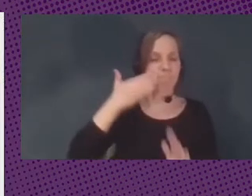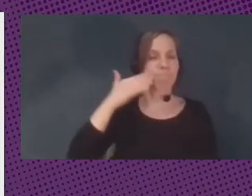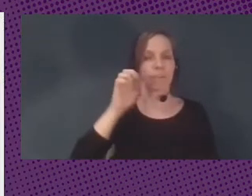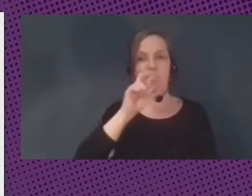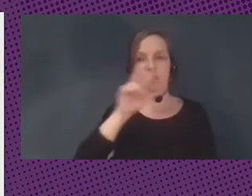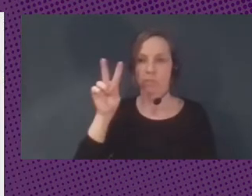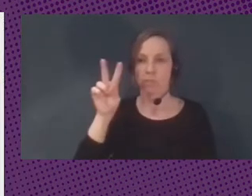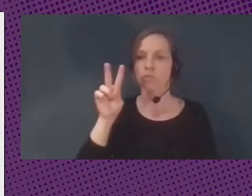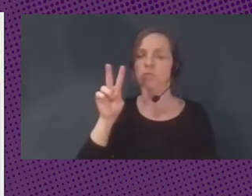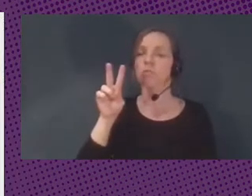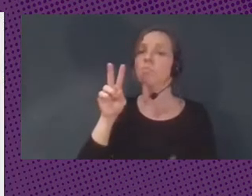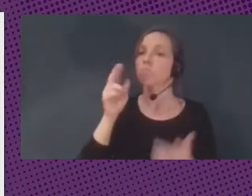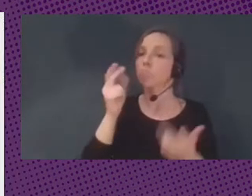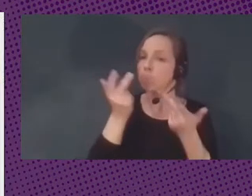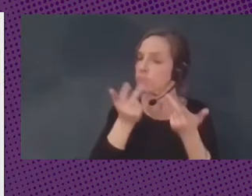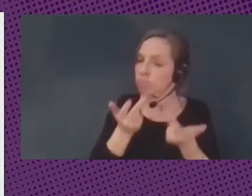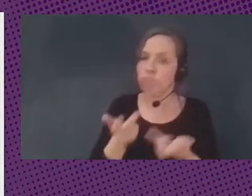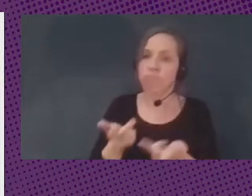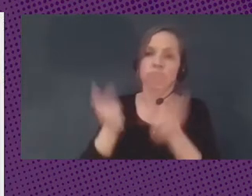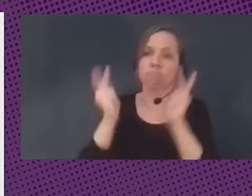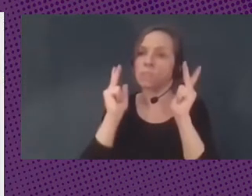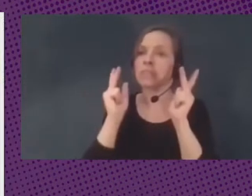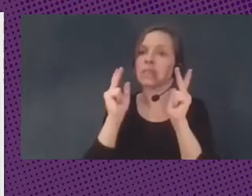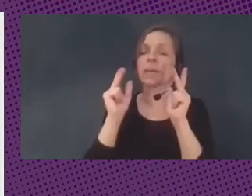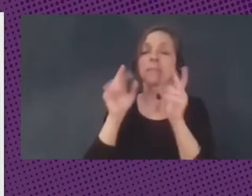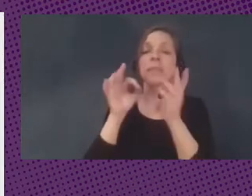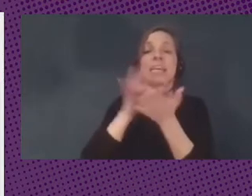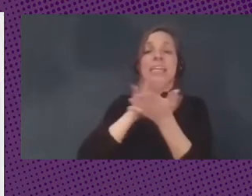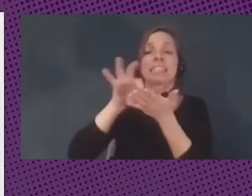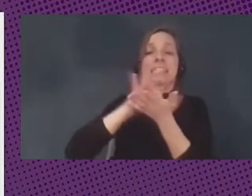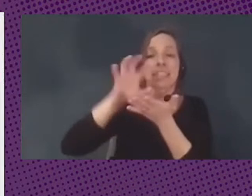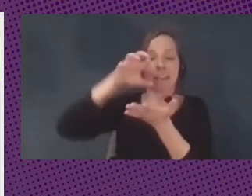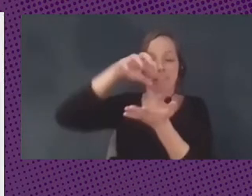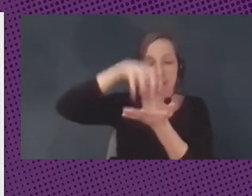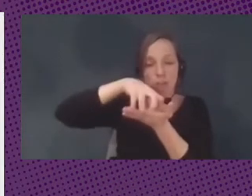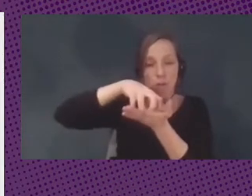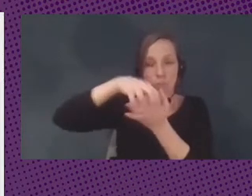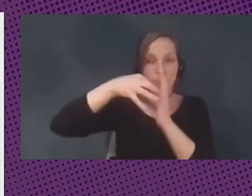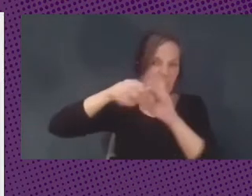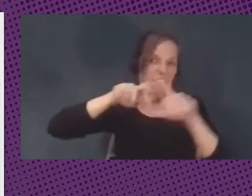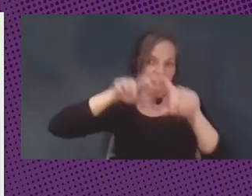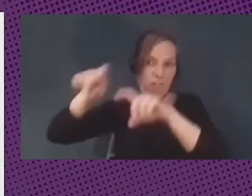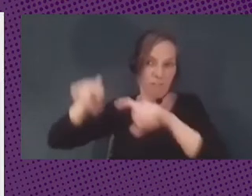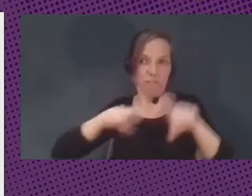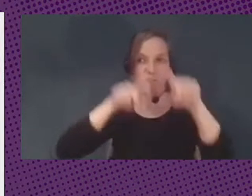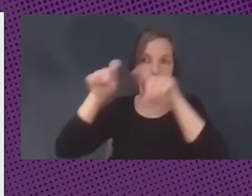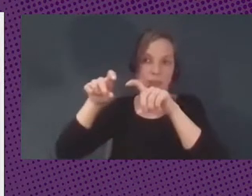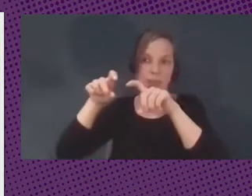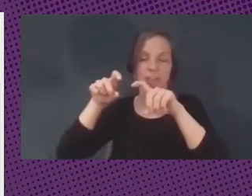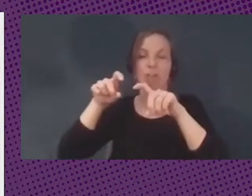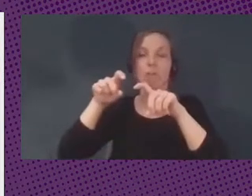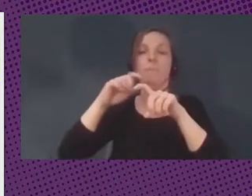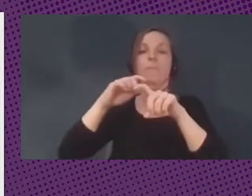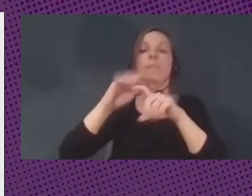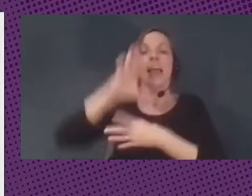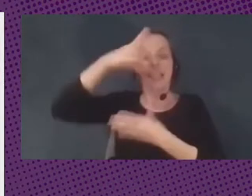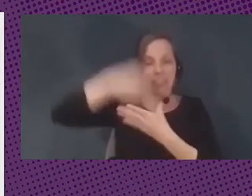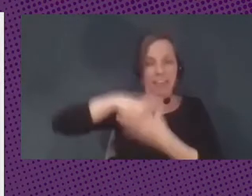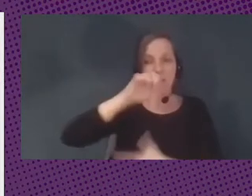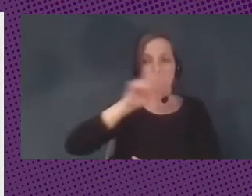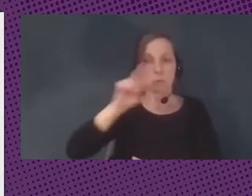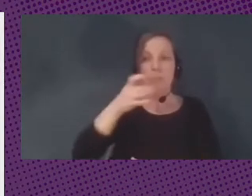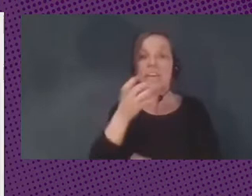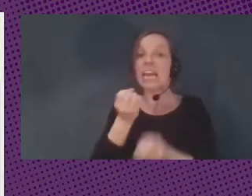que cualquier servidor informático en los Estados Unidos que albergue cualquier tipo de información